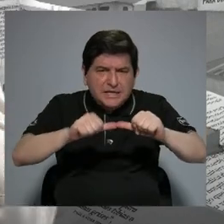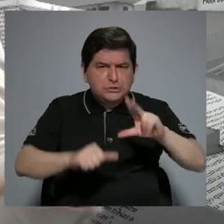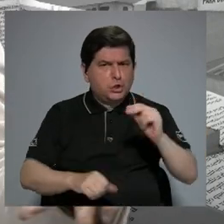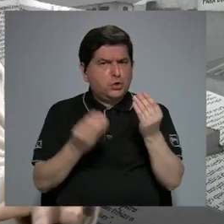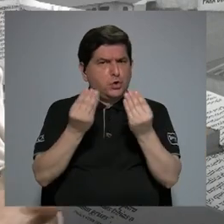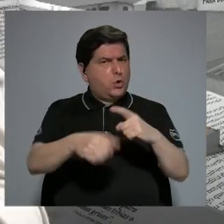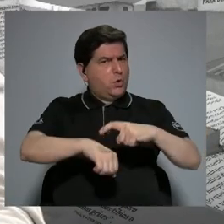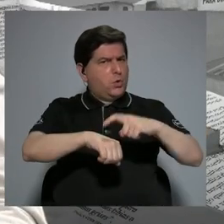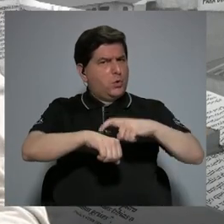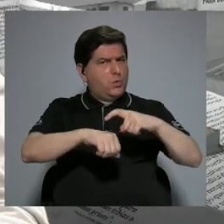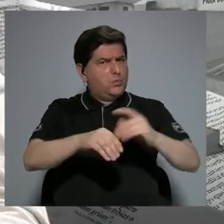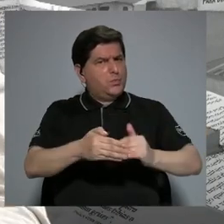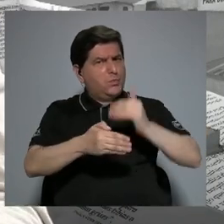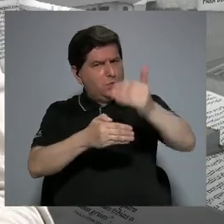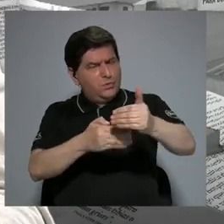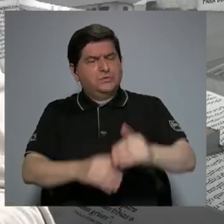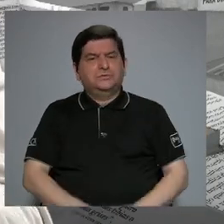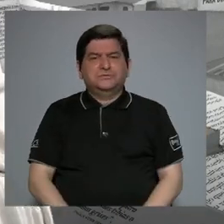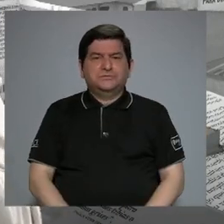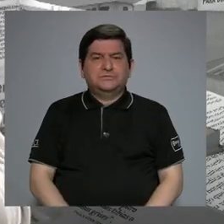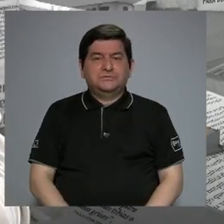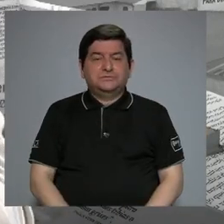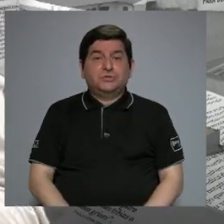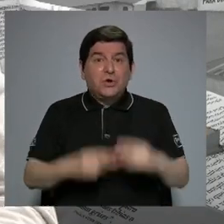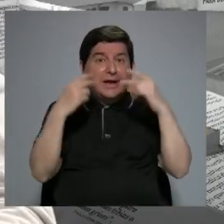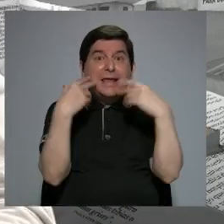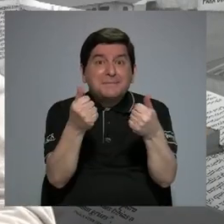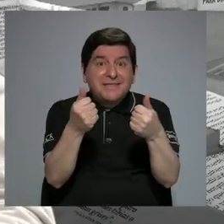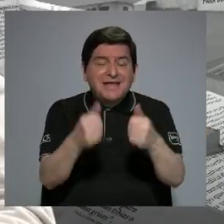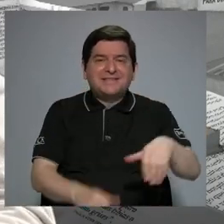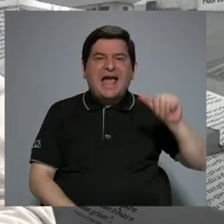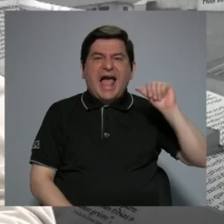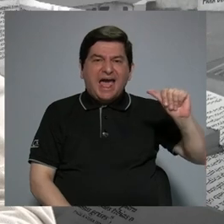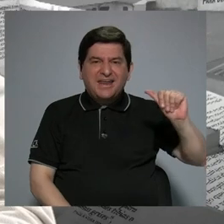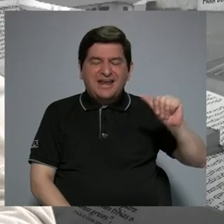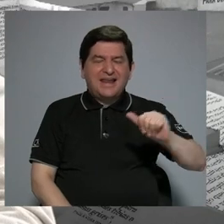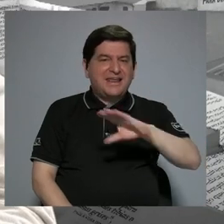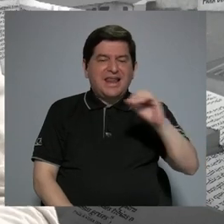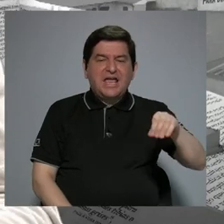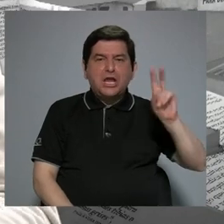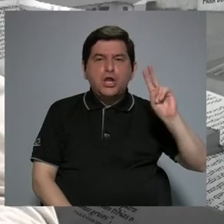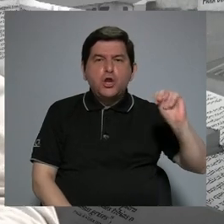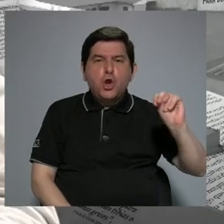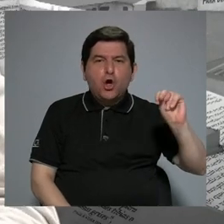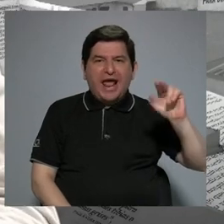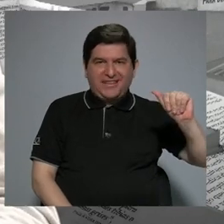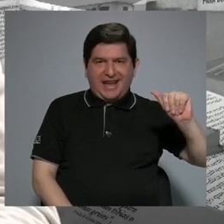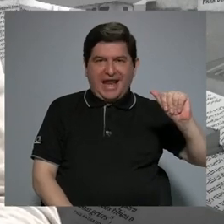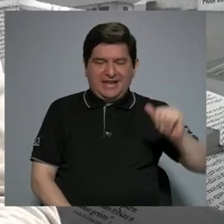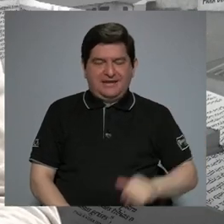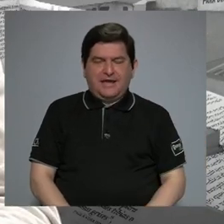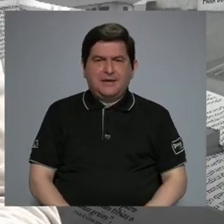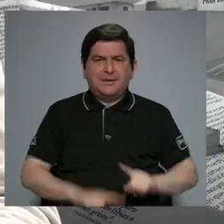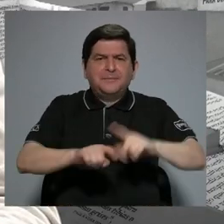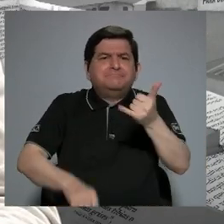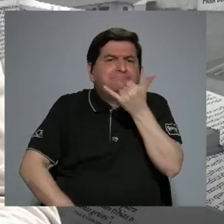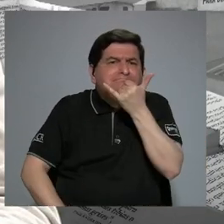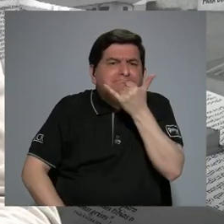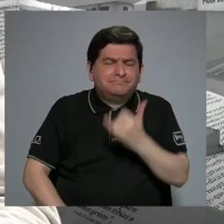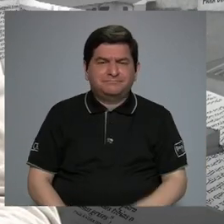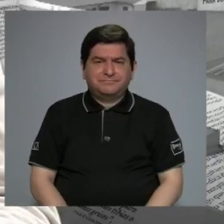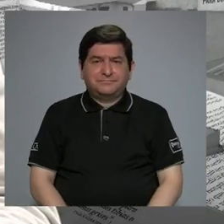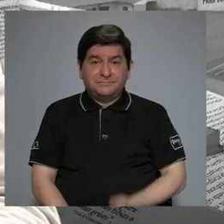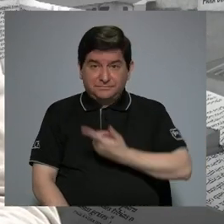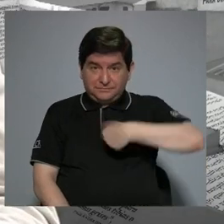tiempo después. La más inmediata es la adrenalina y la noradrenalina. ¿Qué es lo que sucede? Cuando nosotros